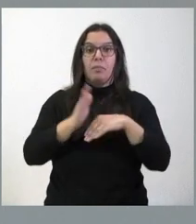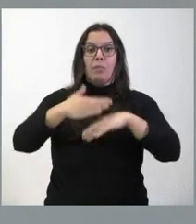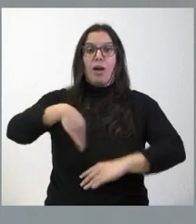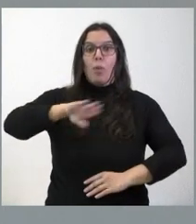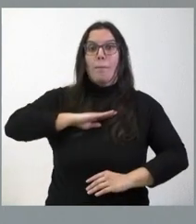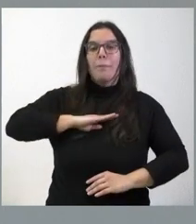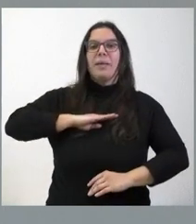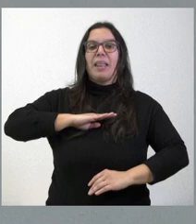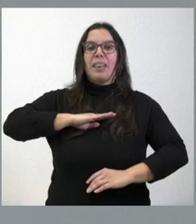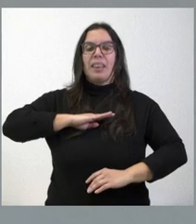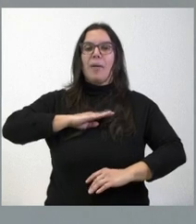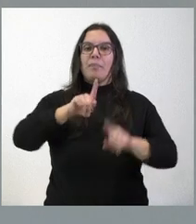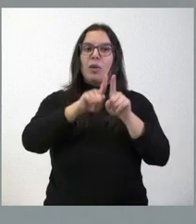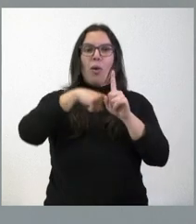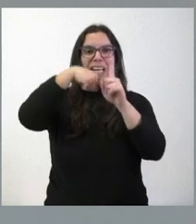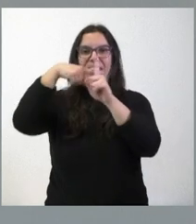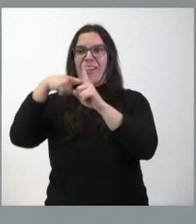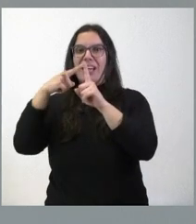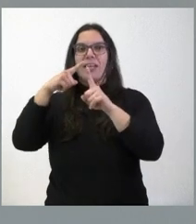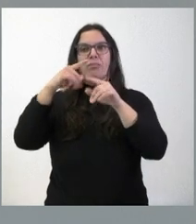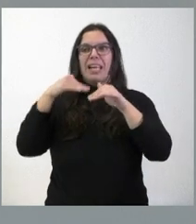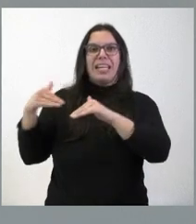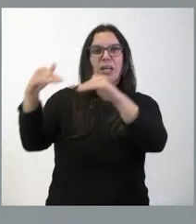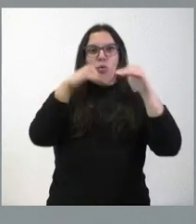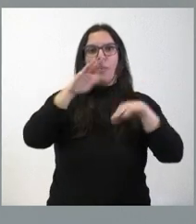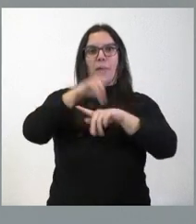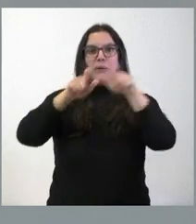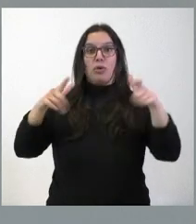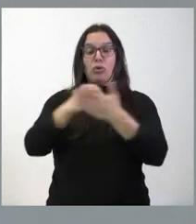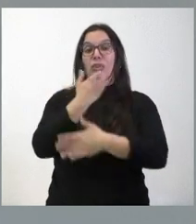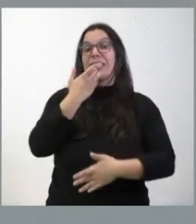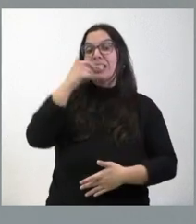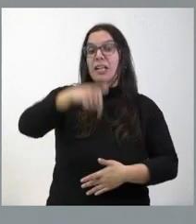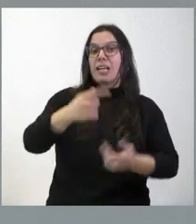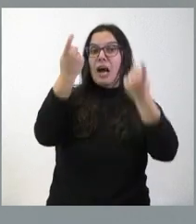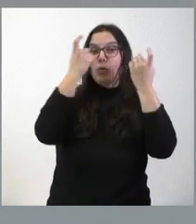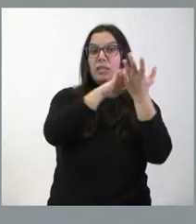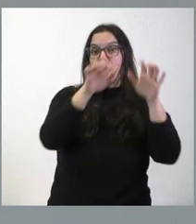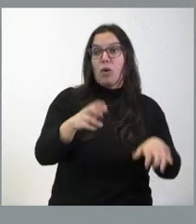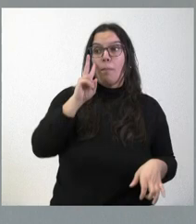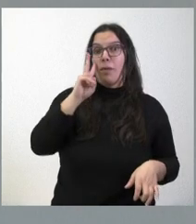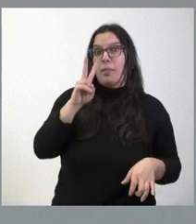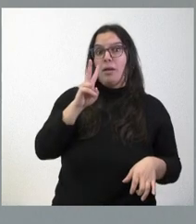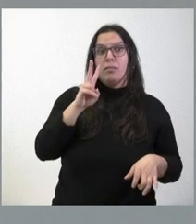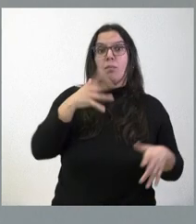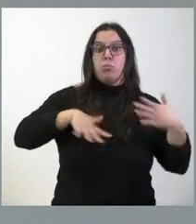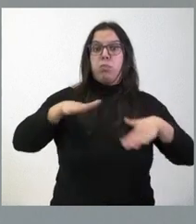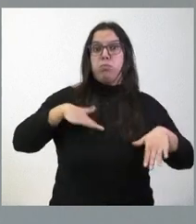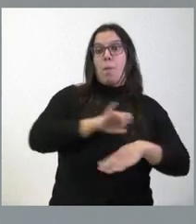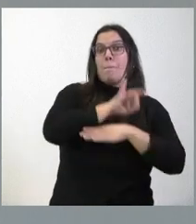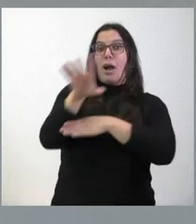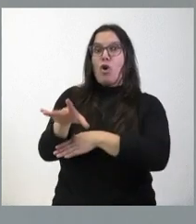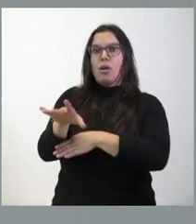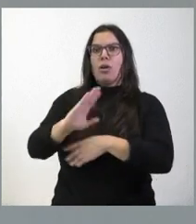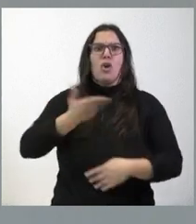mida en condiciones de igualdad para todas las personas. Y que, si los alumnos de Castilla y León están, como dicen todas las encuestas, mejor preparados, no tiene